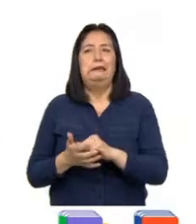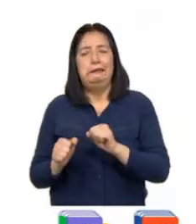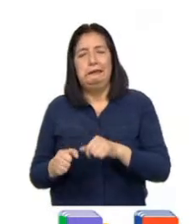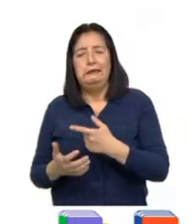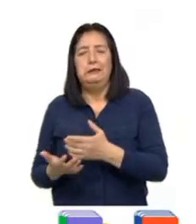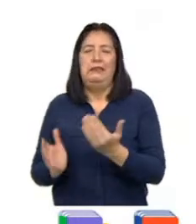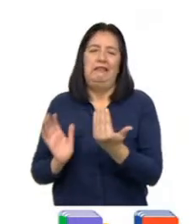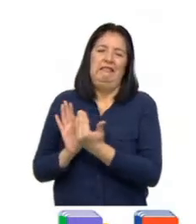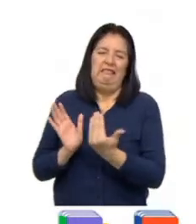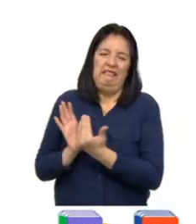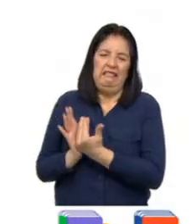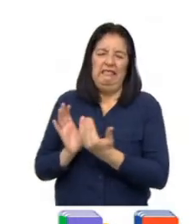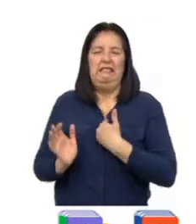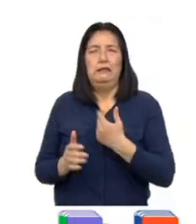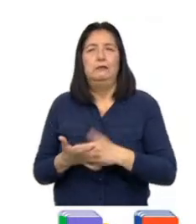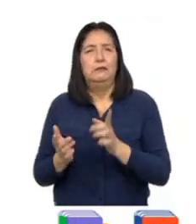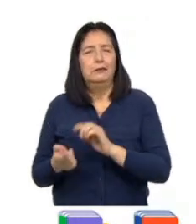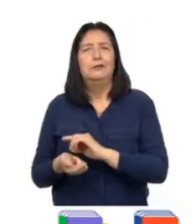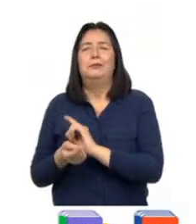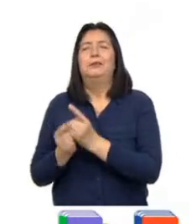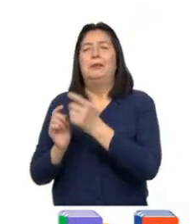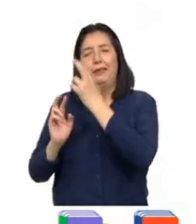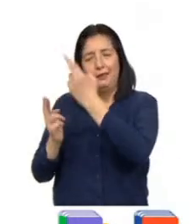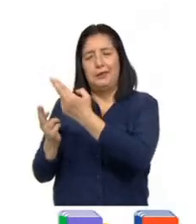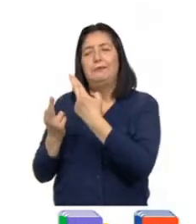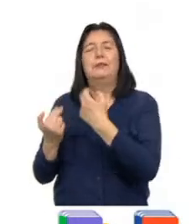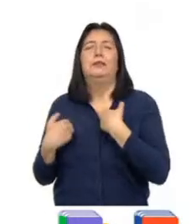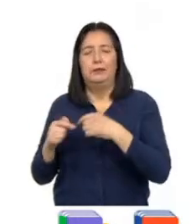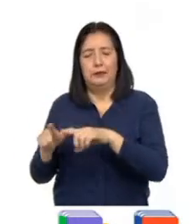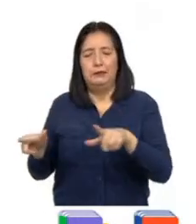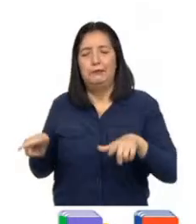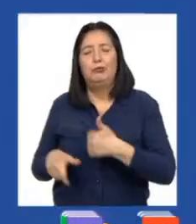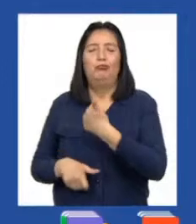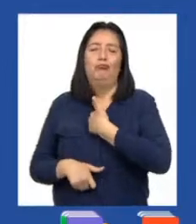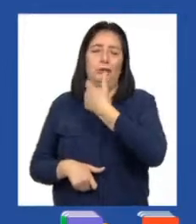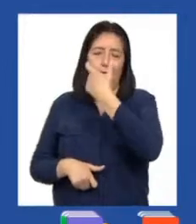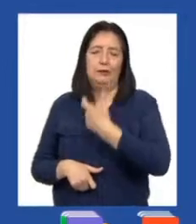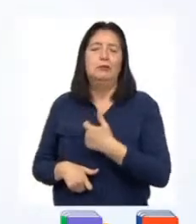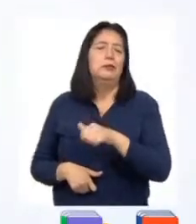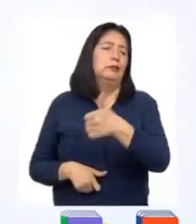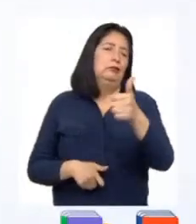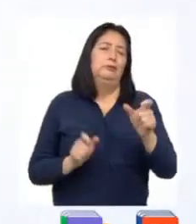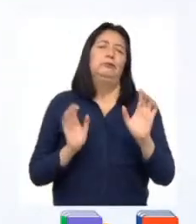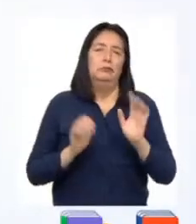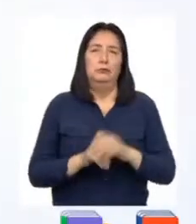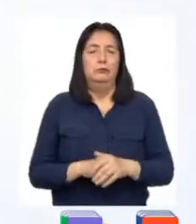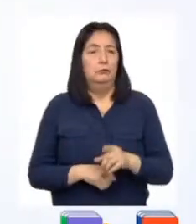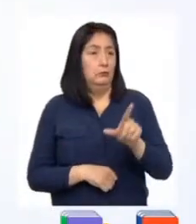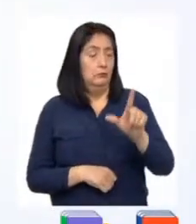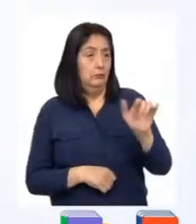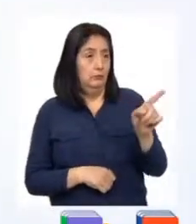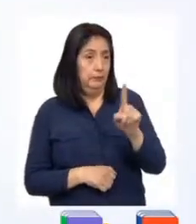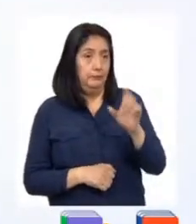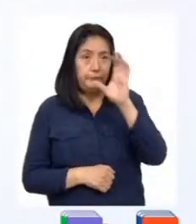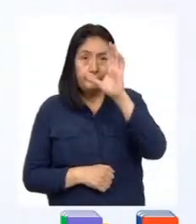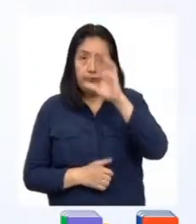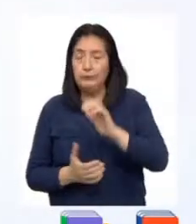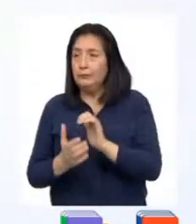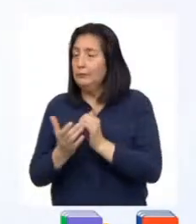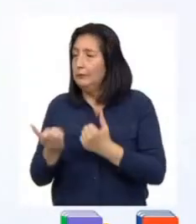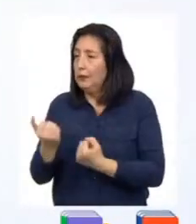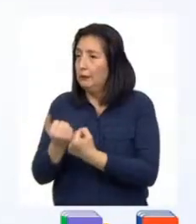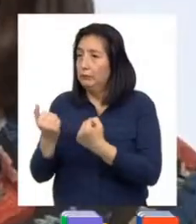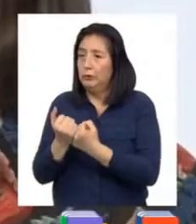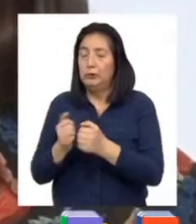fastidiaba y empezó a ser más respetuosa de mi espacio personal y el de los demás. Luz buscó el apoyo de sus familiares y su